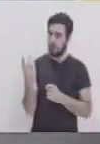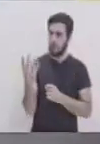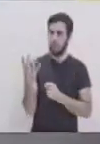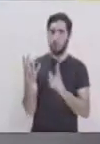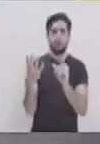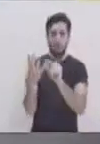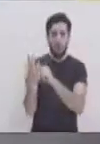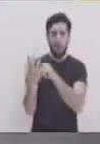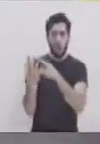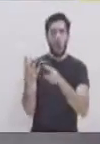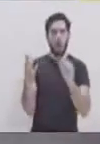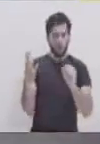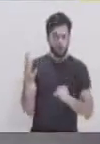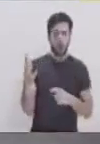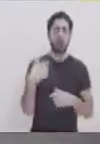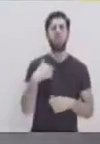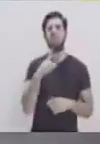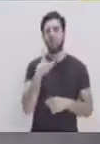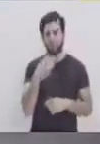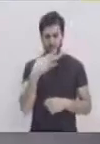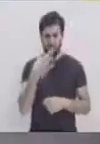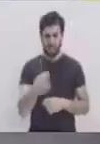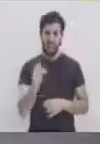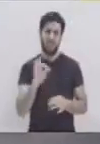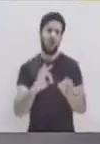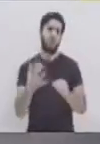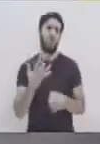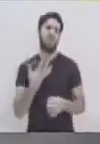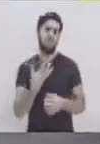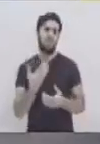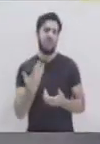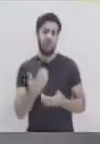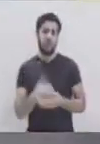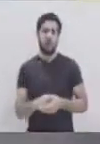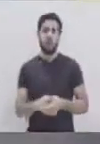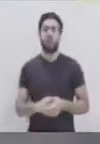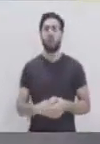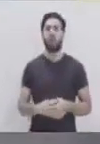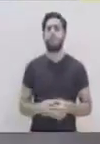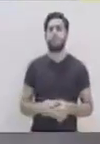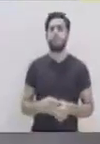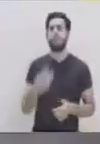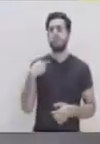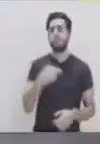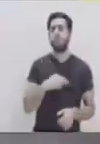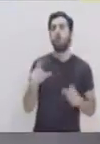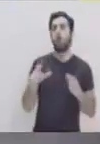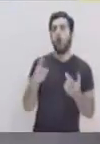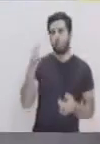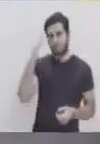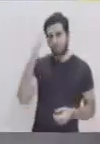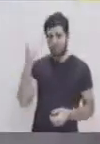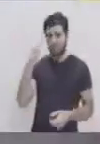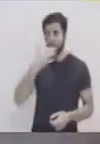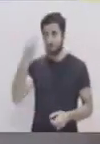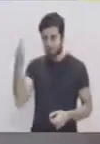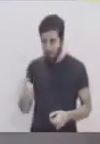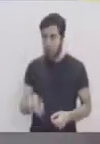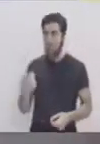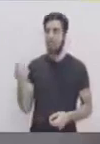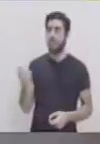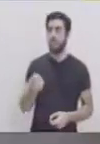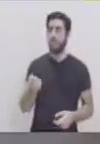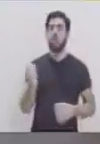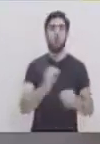los dedos de la mano. Bueno, en realidad, ¿cómo podemos nosotros llegar a describir cuántos amigos tenemos o cómo